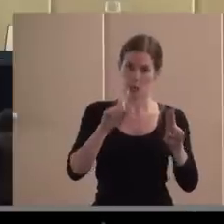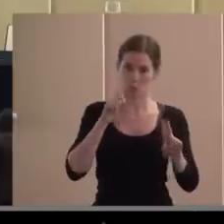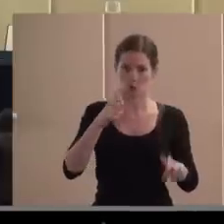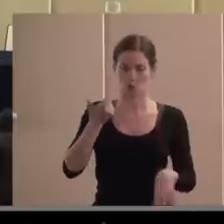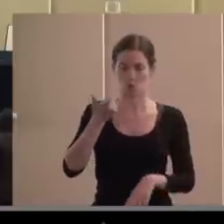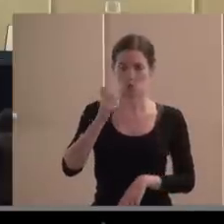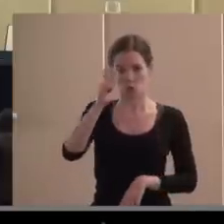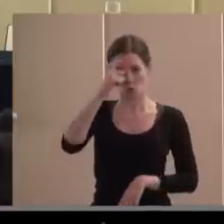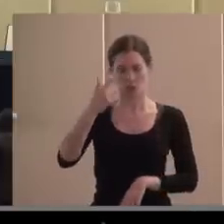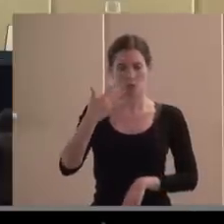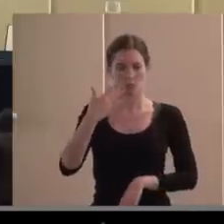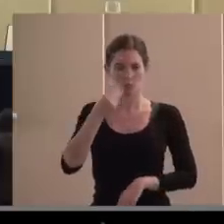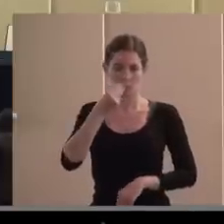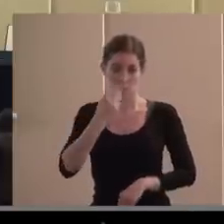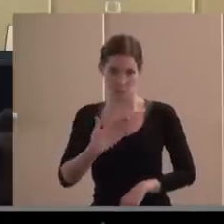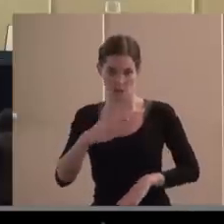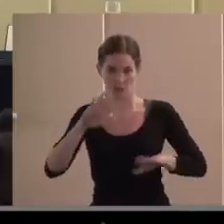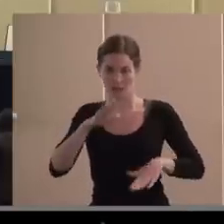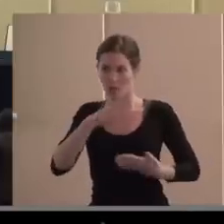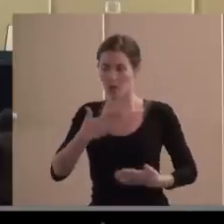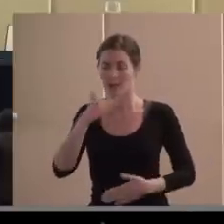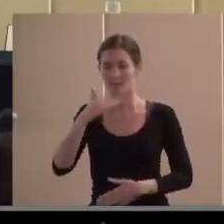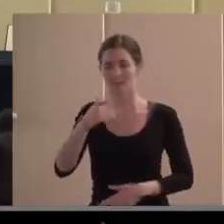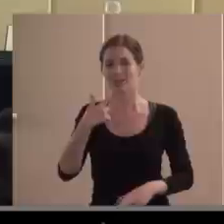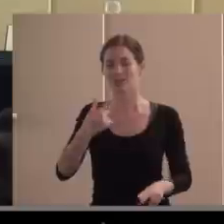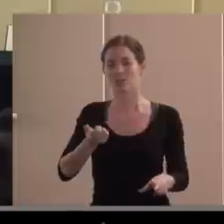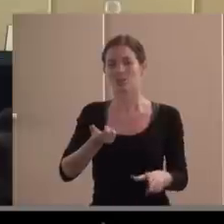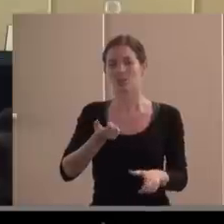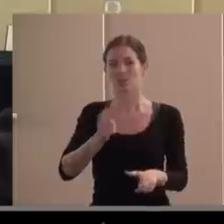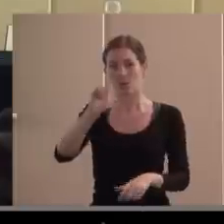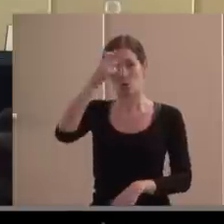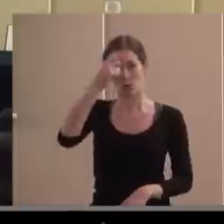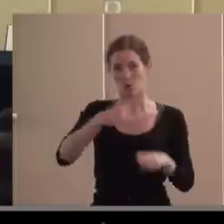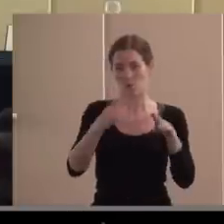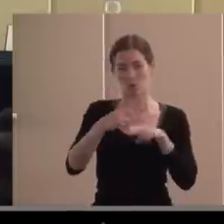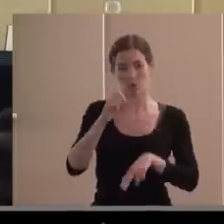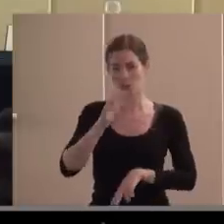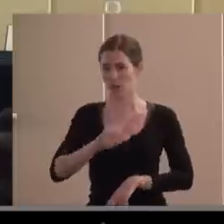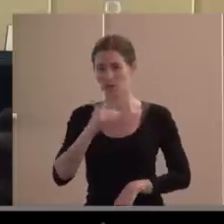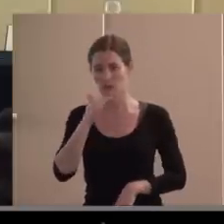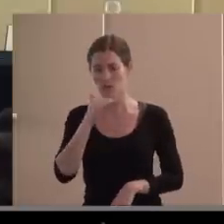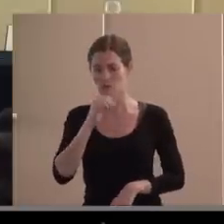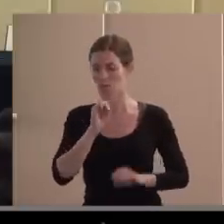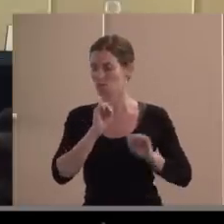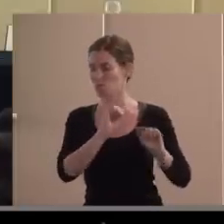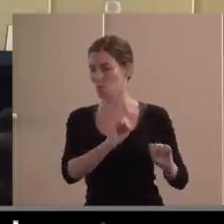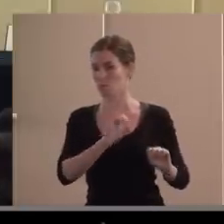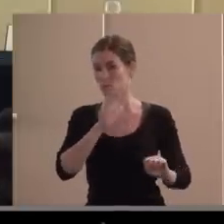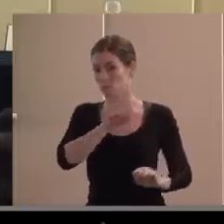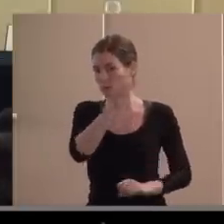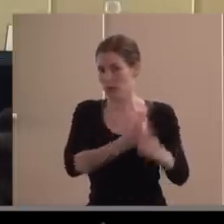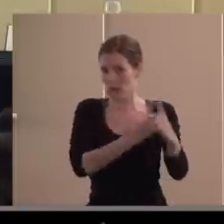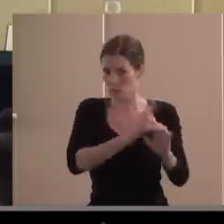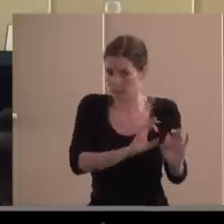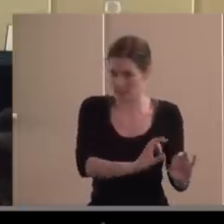equipararla a cosas indeseables, por el ejercicio que están haciendo algunos de la misma, eso